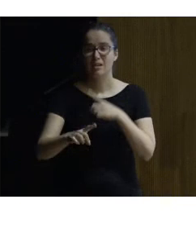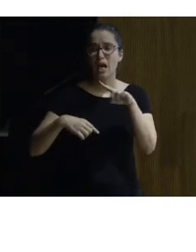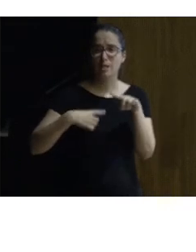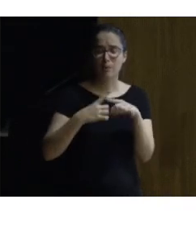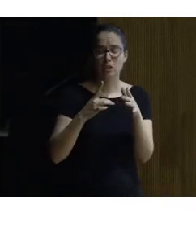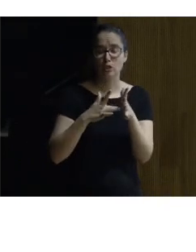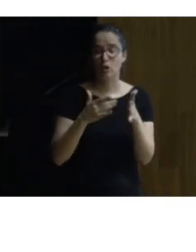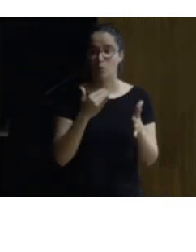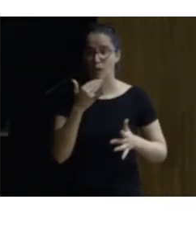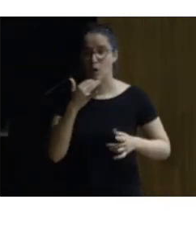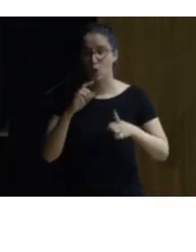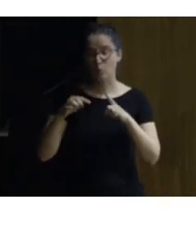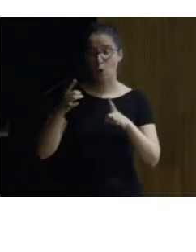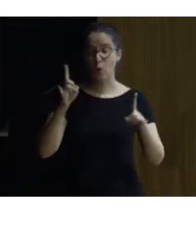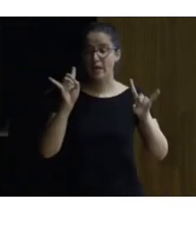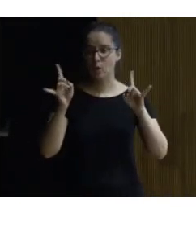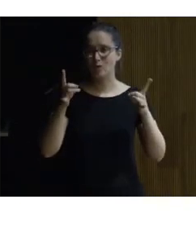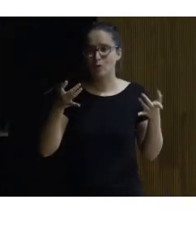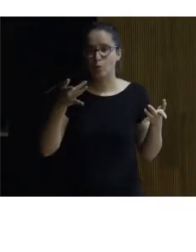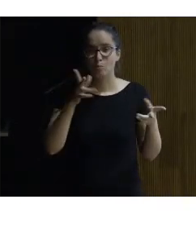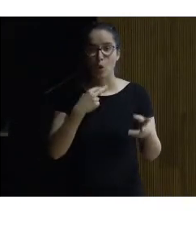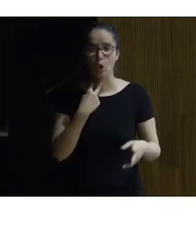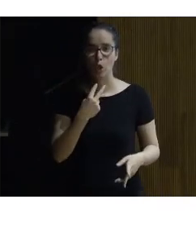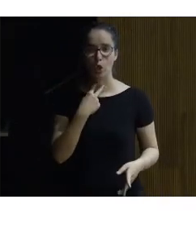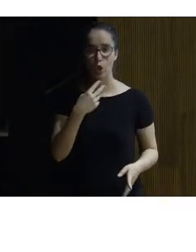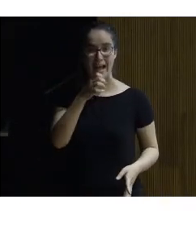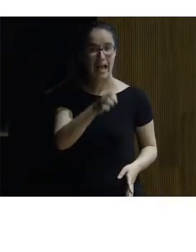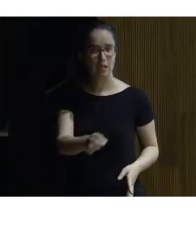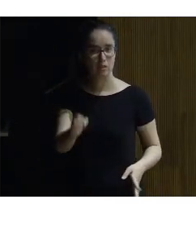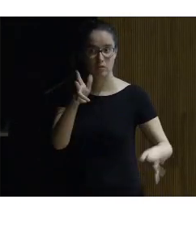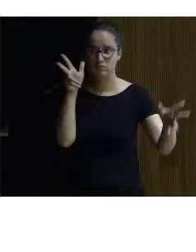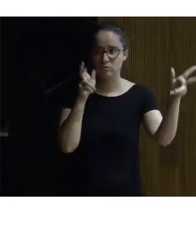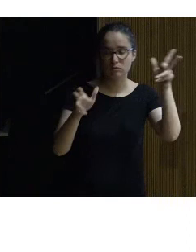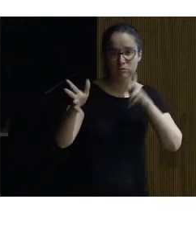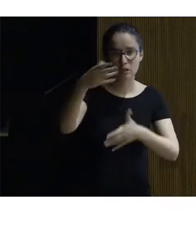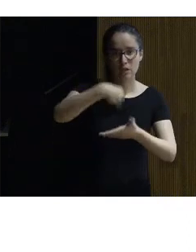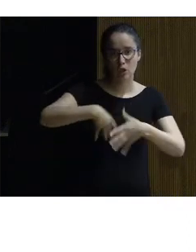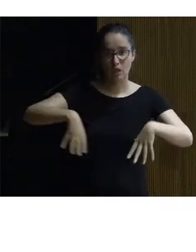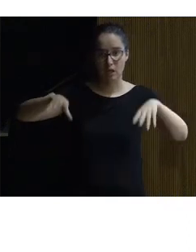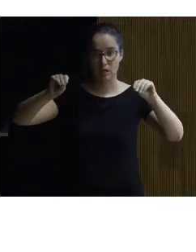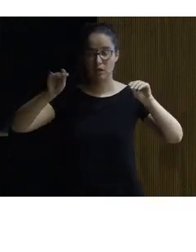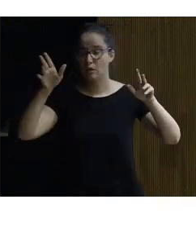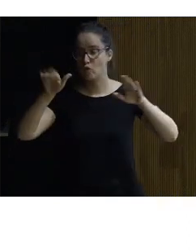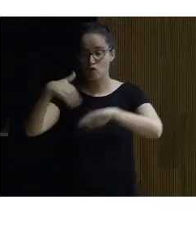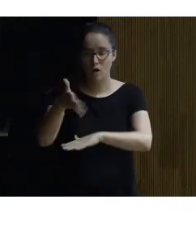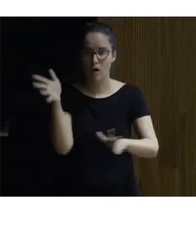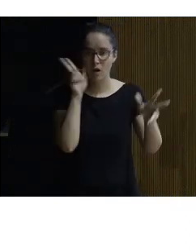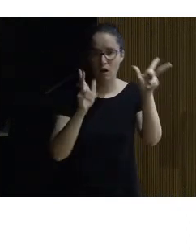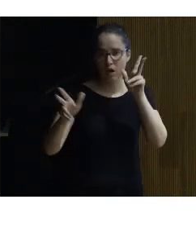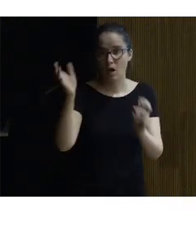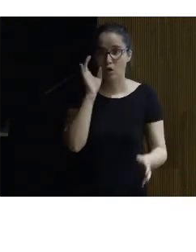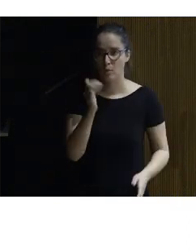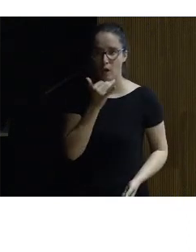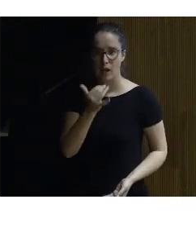efecto no creo que fuera psicofónico pero se oían voces cánticos en el interior de la catedral que salían afuera y claro aquello fue